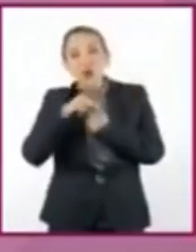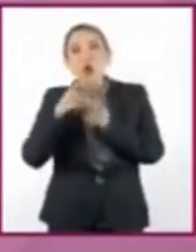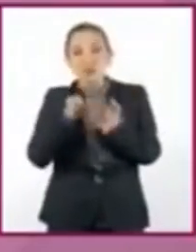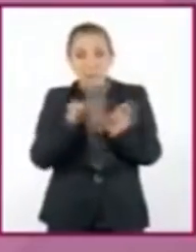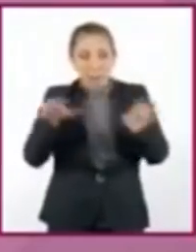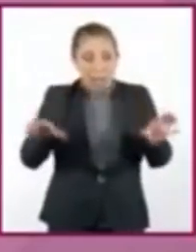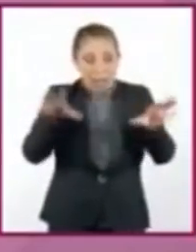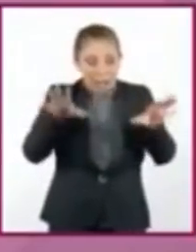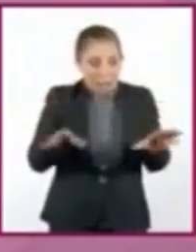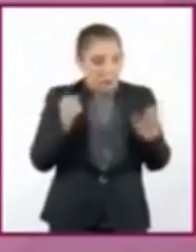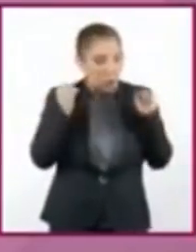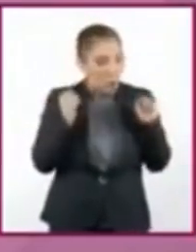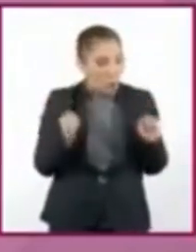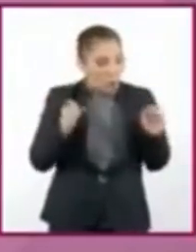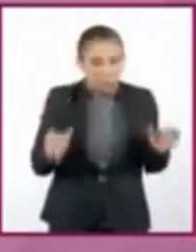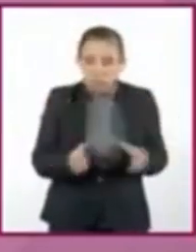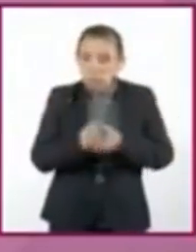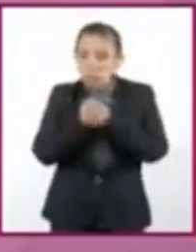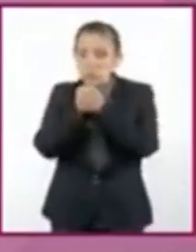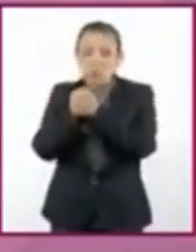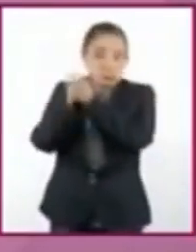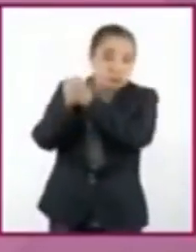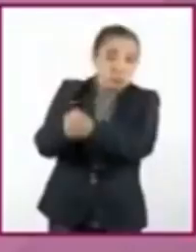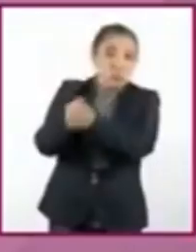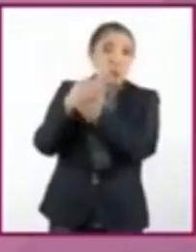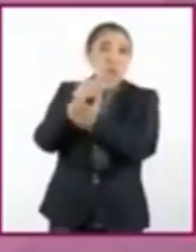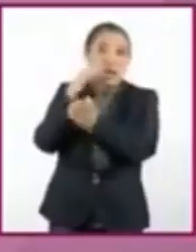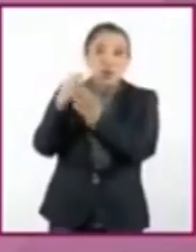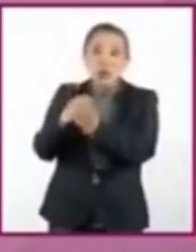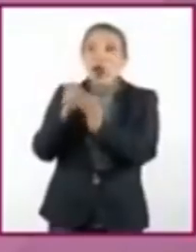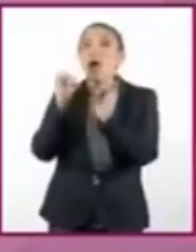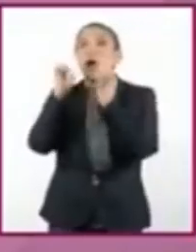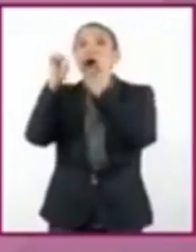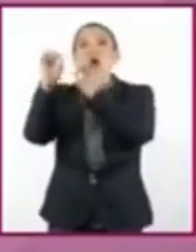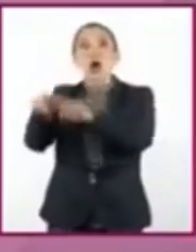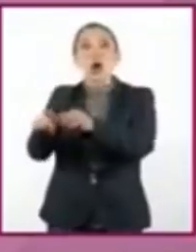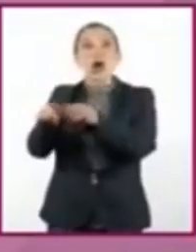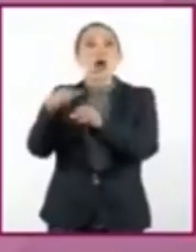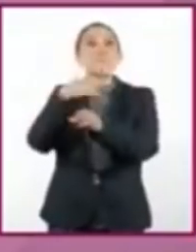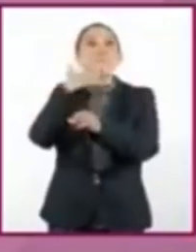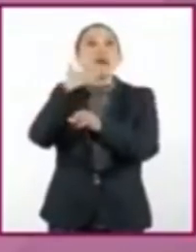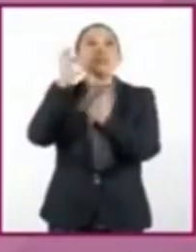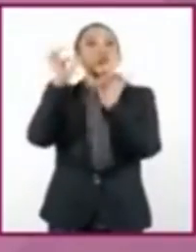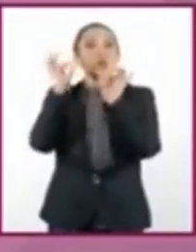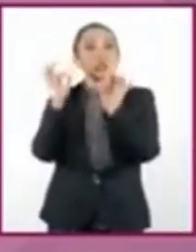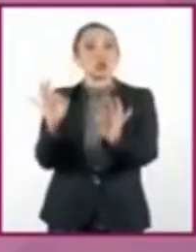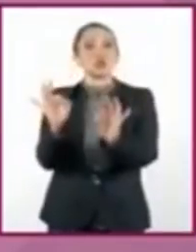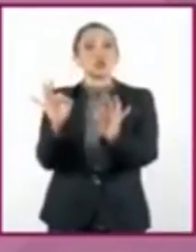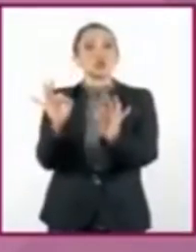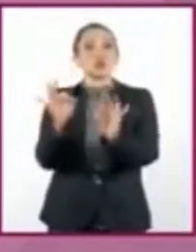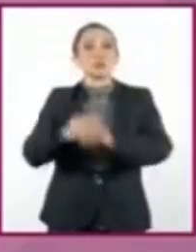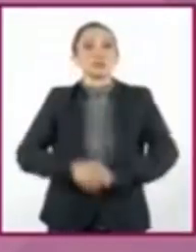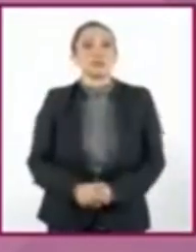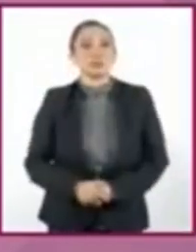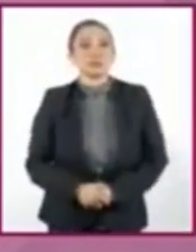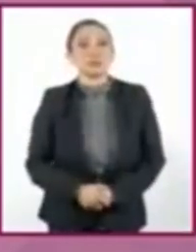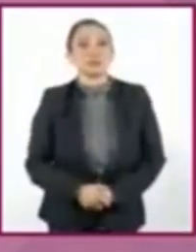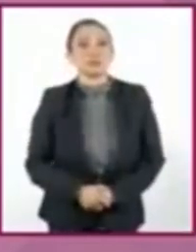y asegurándonos de que esos residuos terminen en los contenedores donde fueron destinados.